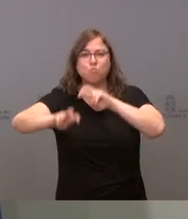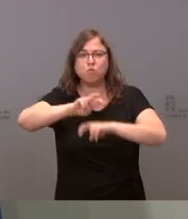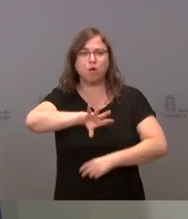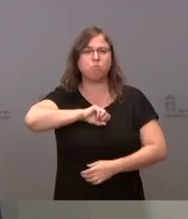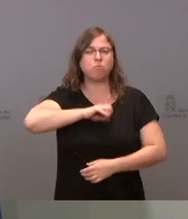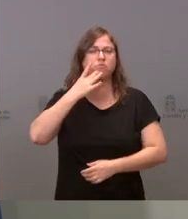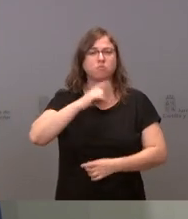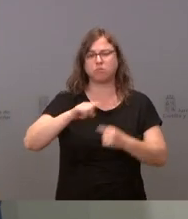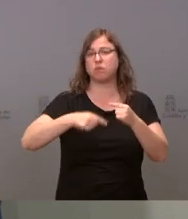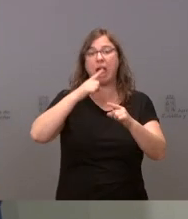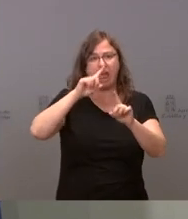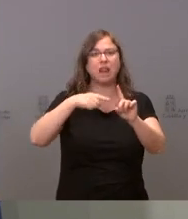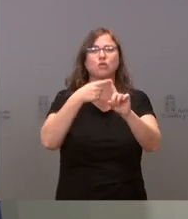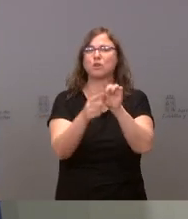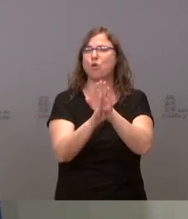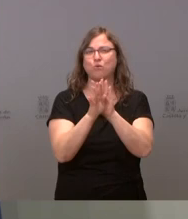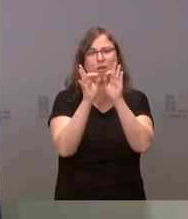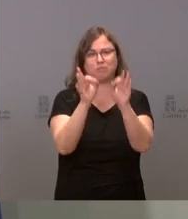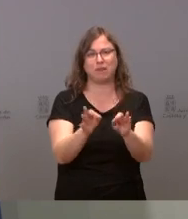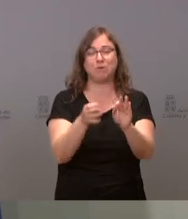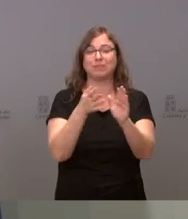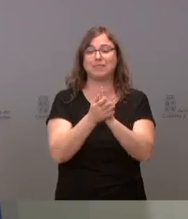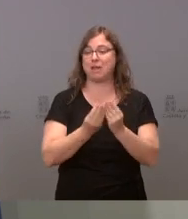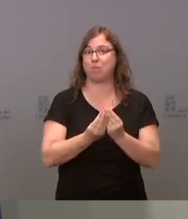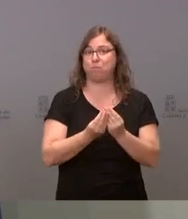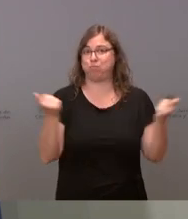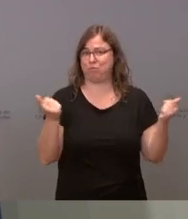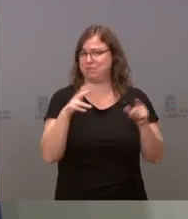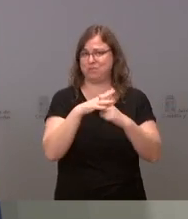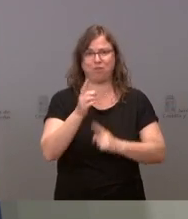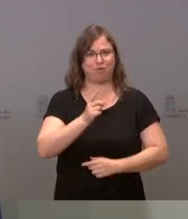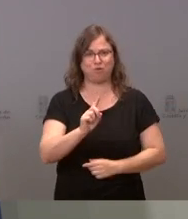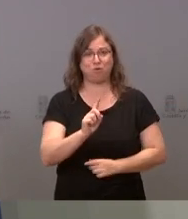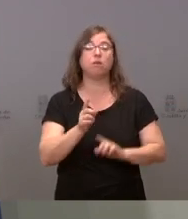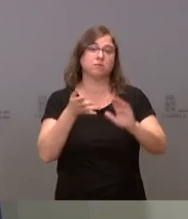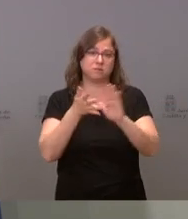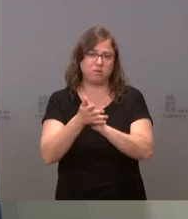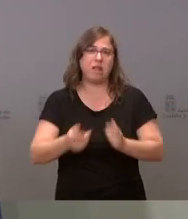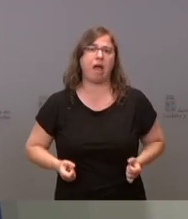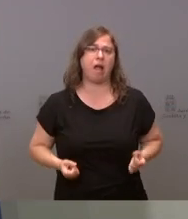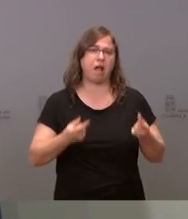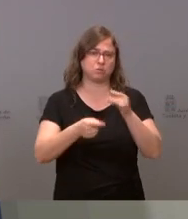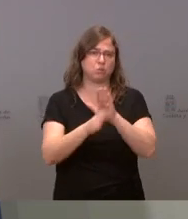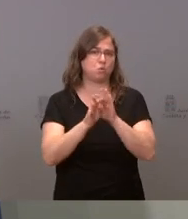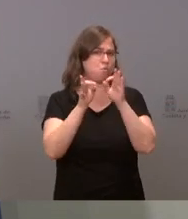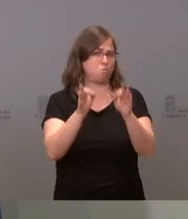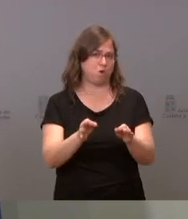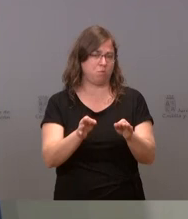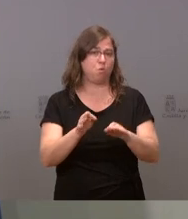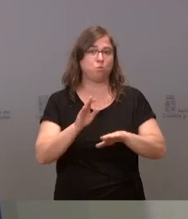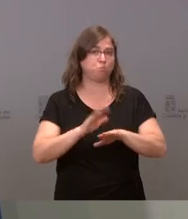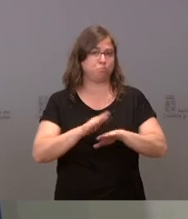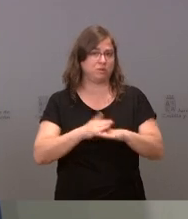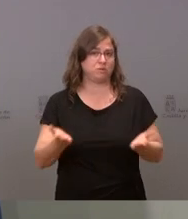todo el próximo año. Por tanto, no desaparece la situación ni no desaparece el incremento del gasto y es